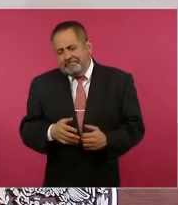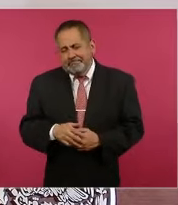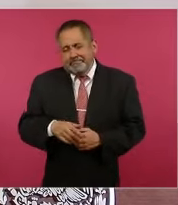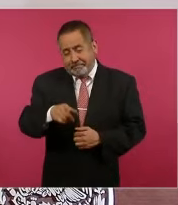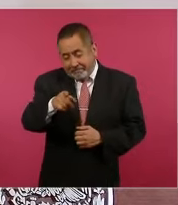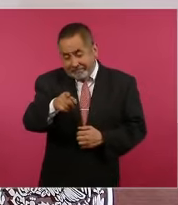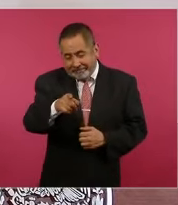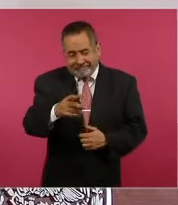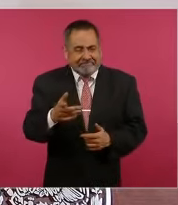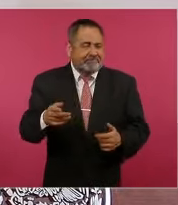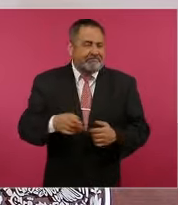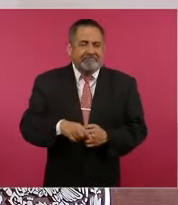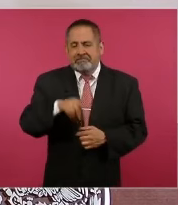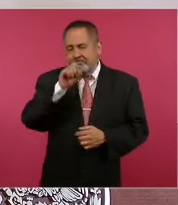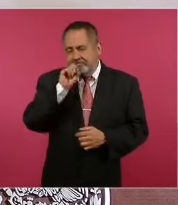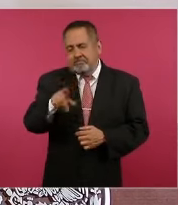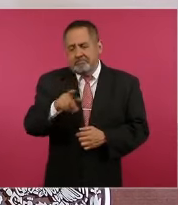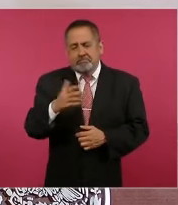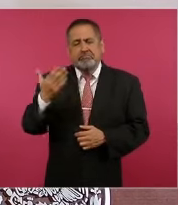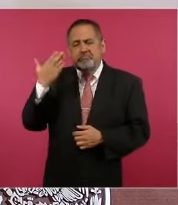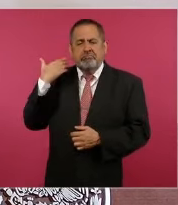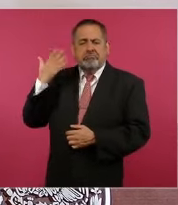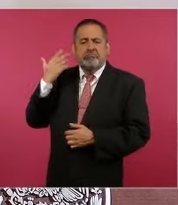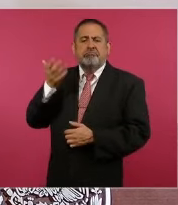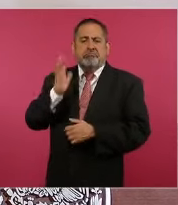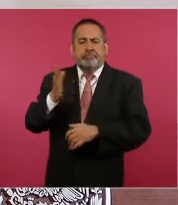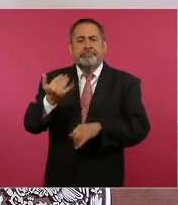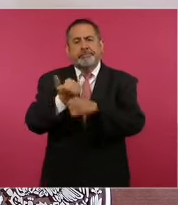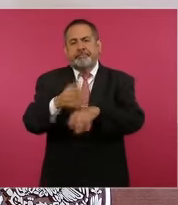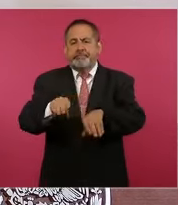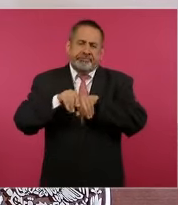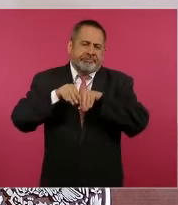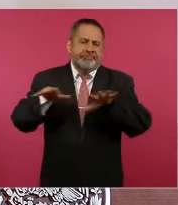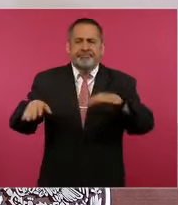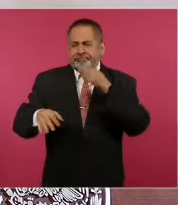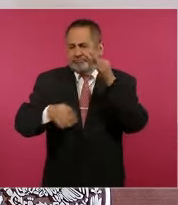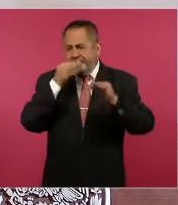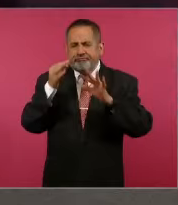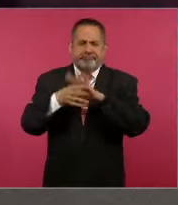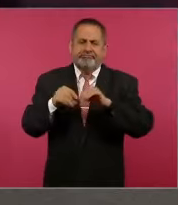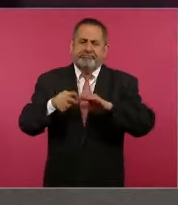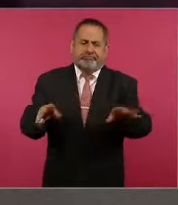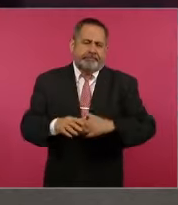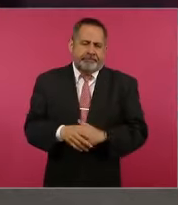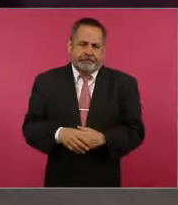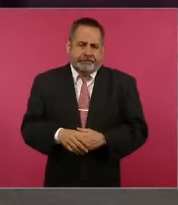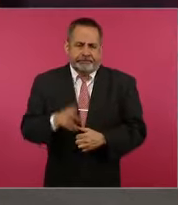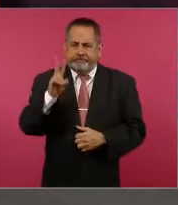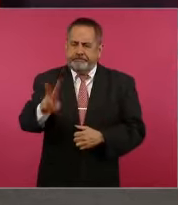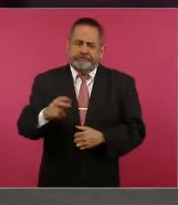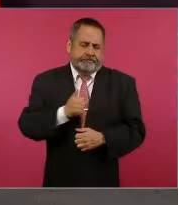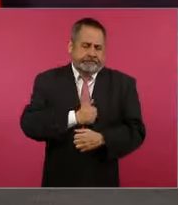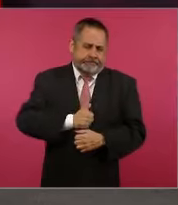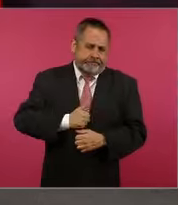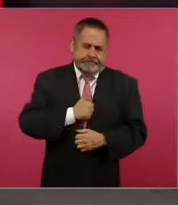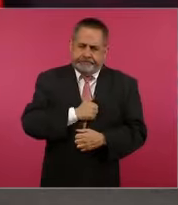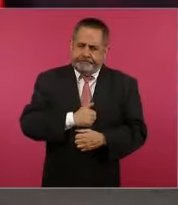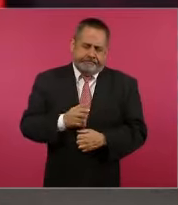informado aquí. Aquí es muy lamentable lo que sucede